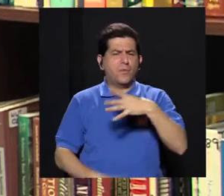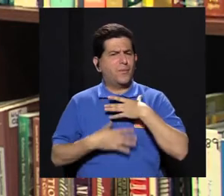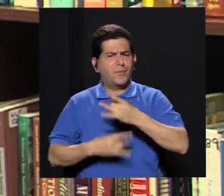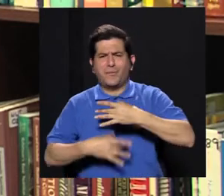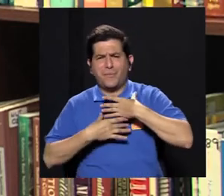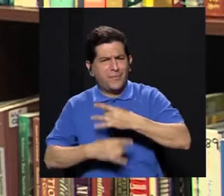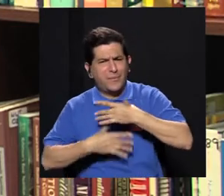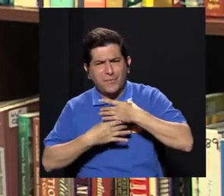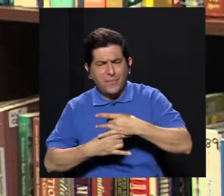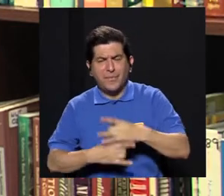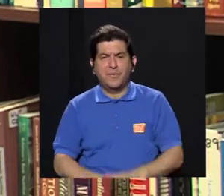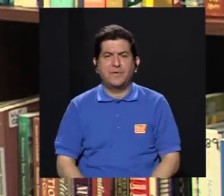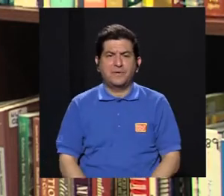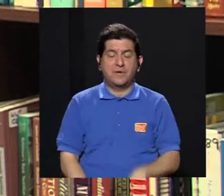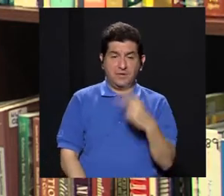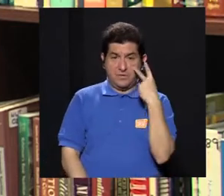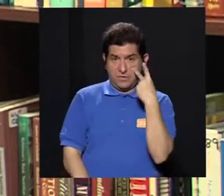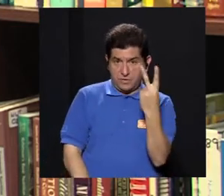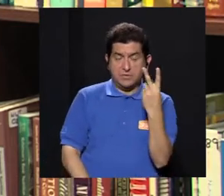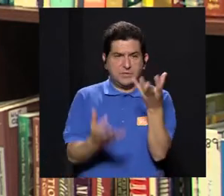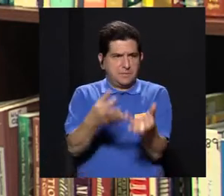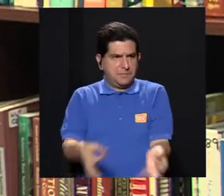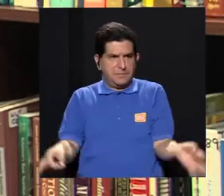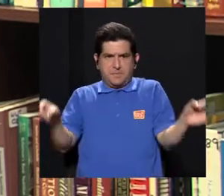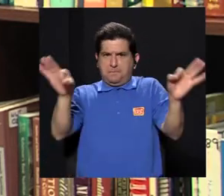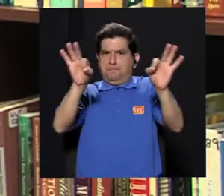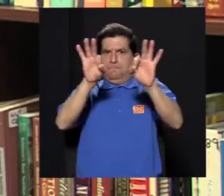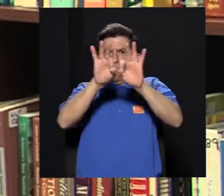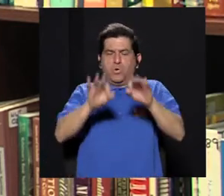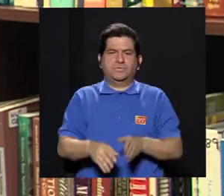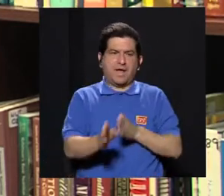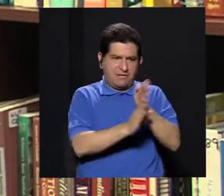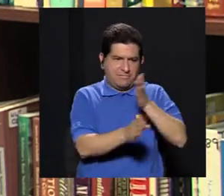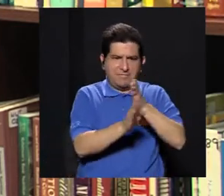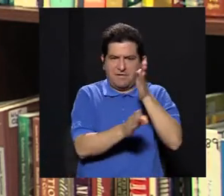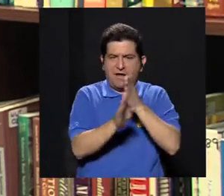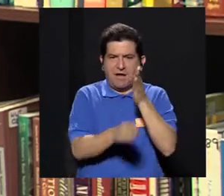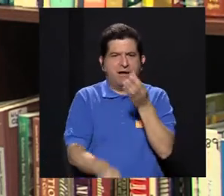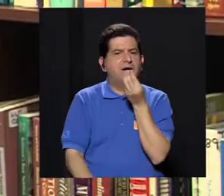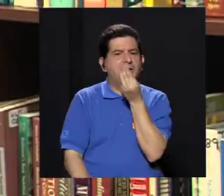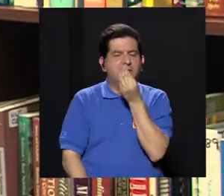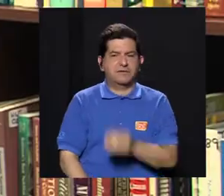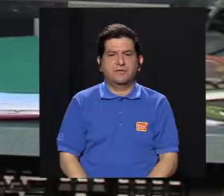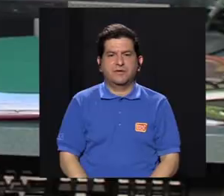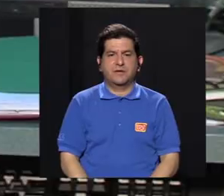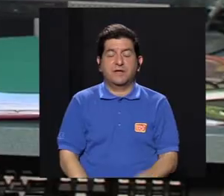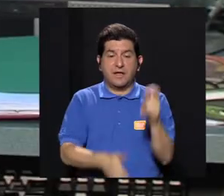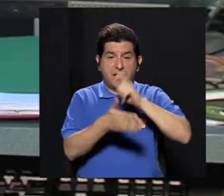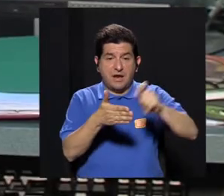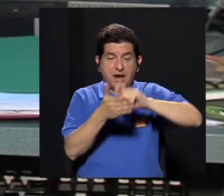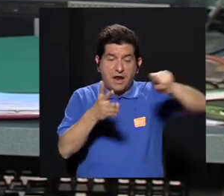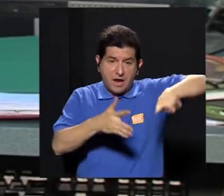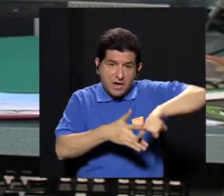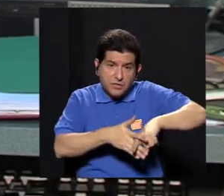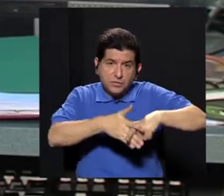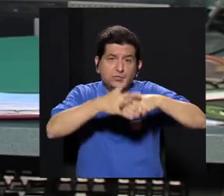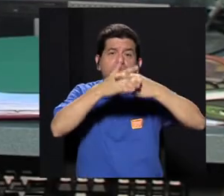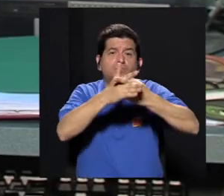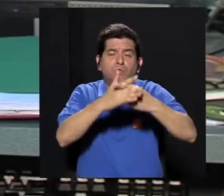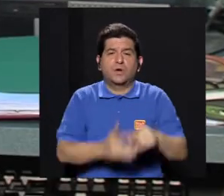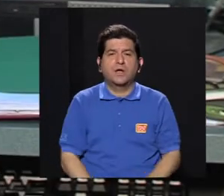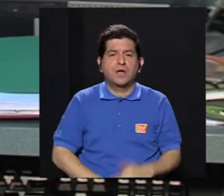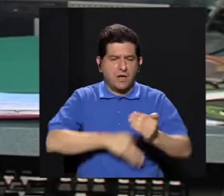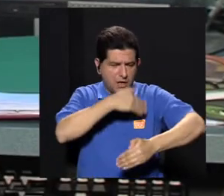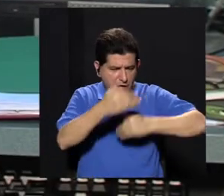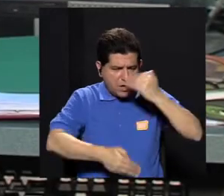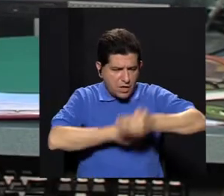entusiasta y todo, y que veíamos que era importante abrir una carrera de nutrición. De hecho la escuela nace